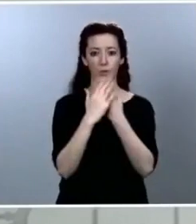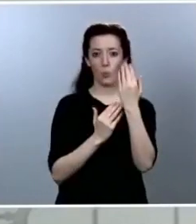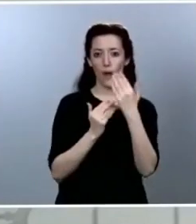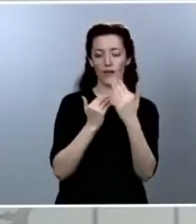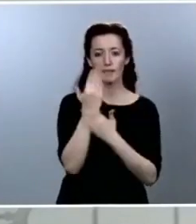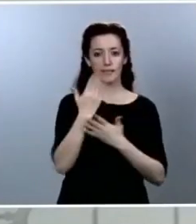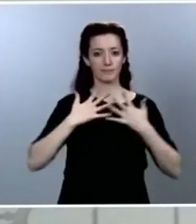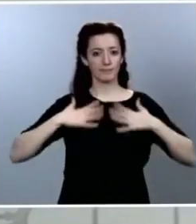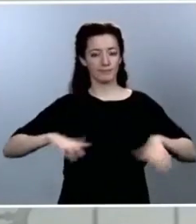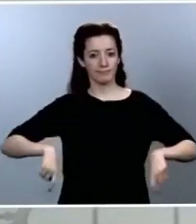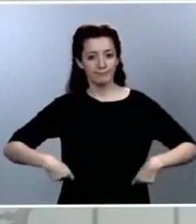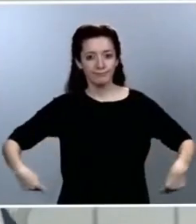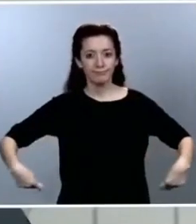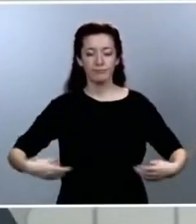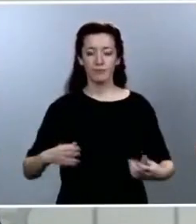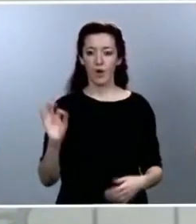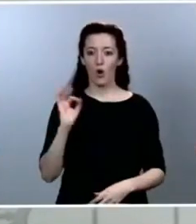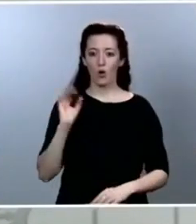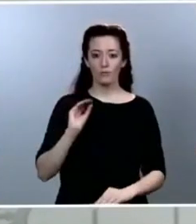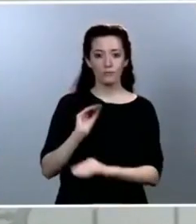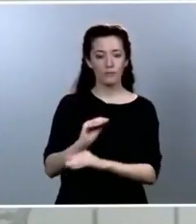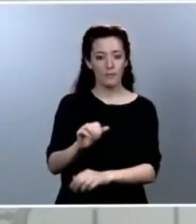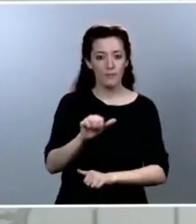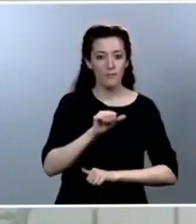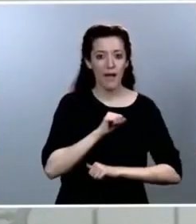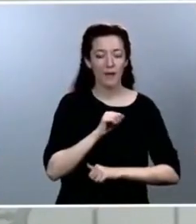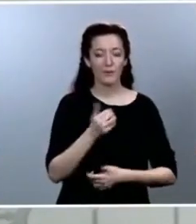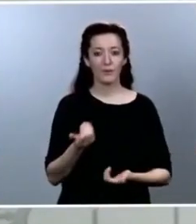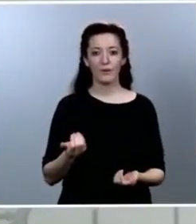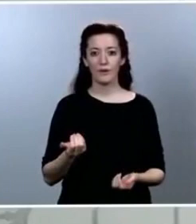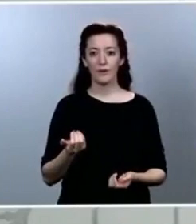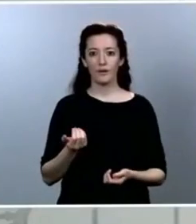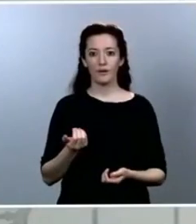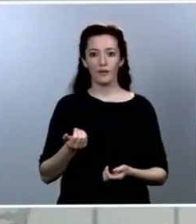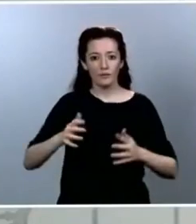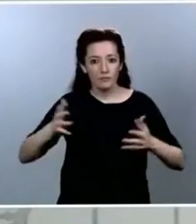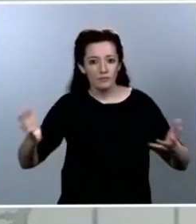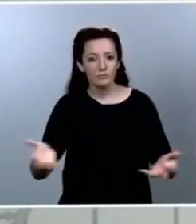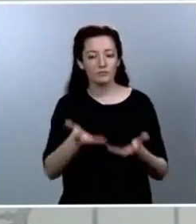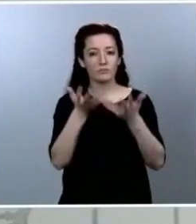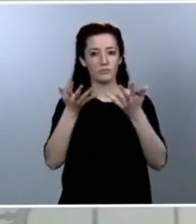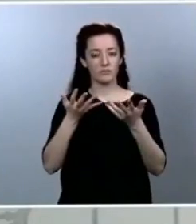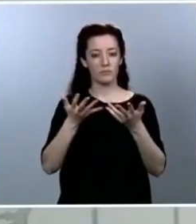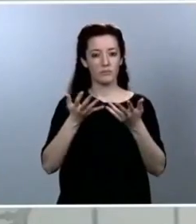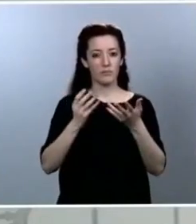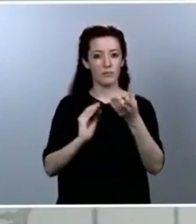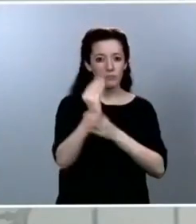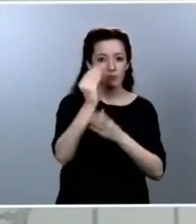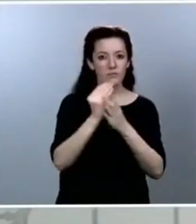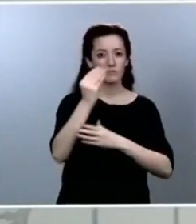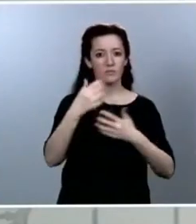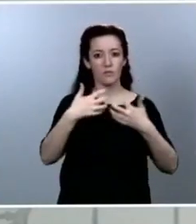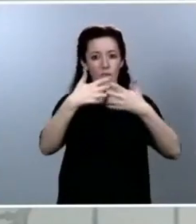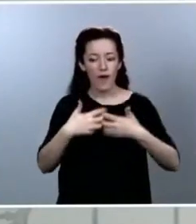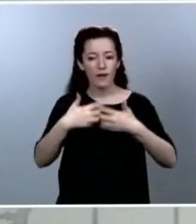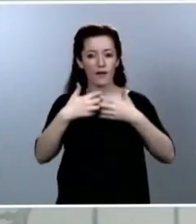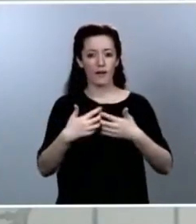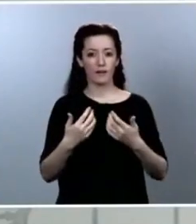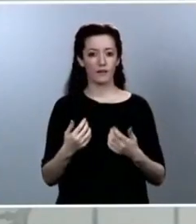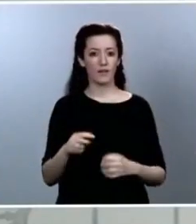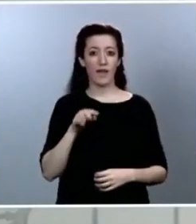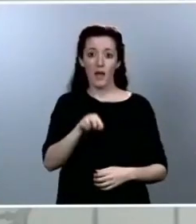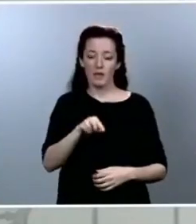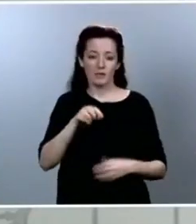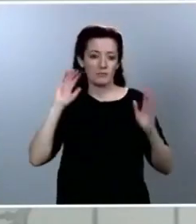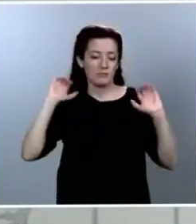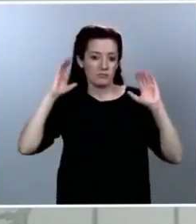paro como consecuencia del cierre de actividades, en sostener el tejido productivo. En eso está el gobierno de España. Por tanto, no hay riesgo moral. Somos un